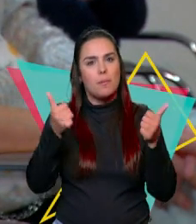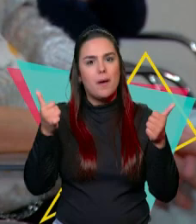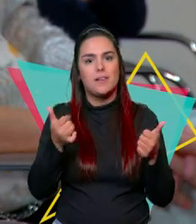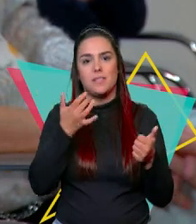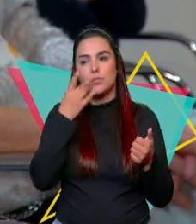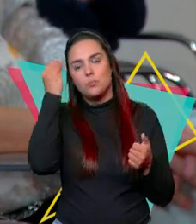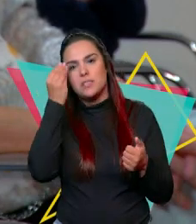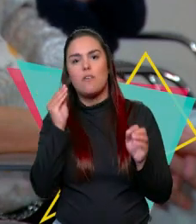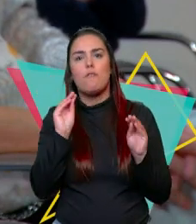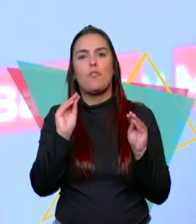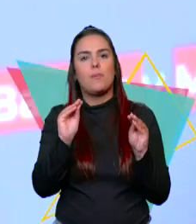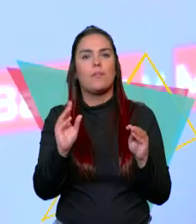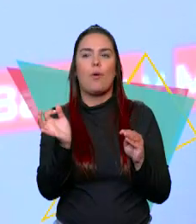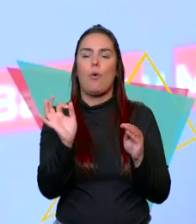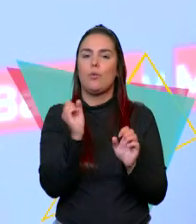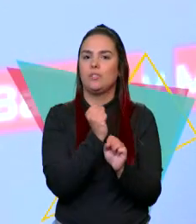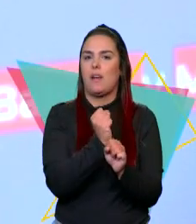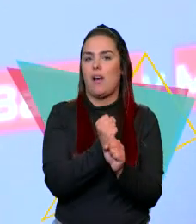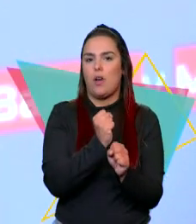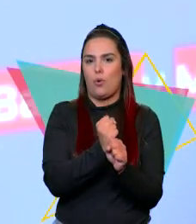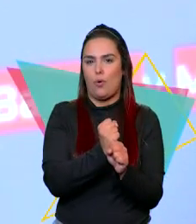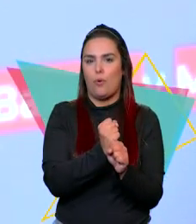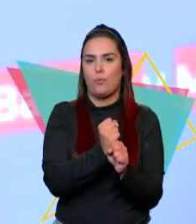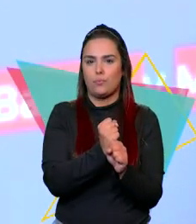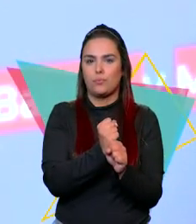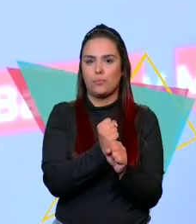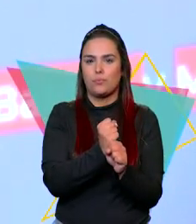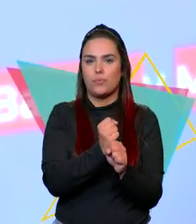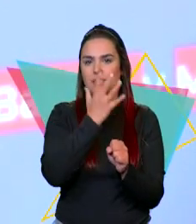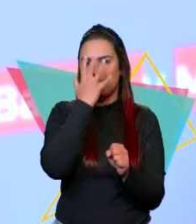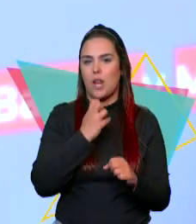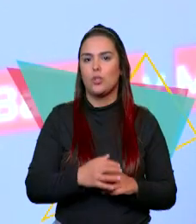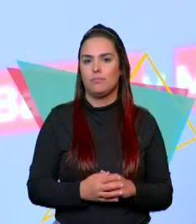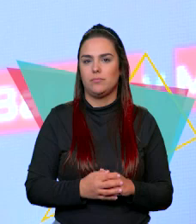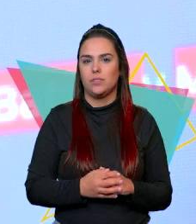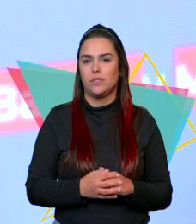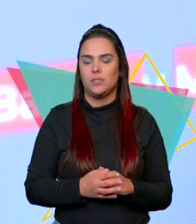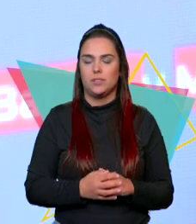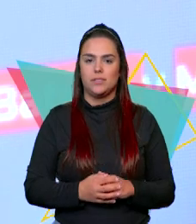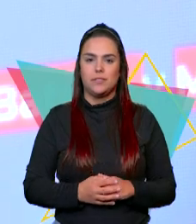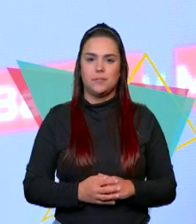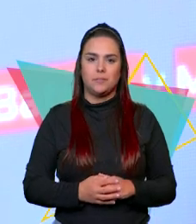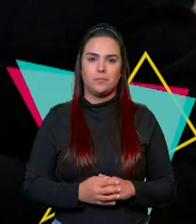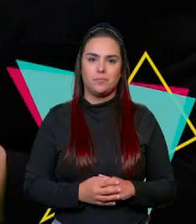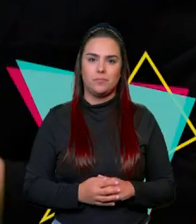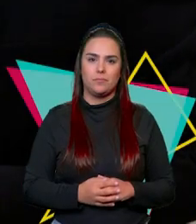que si lo planteas como una formación o un trabajo serio, sin gamificación.